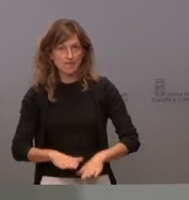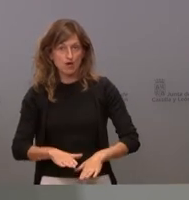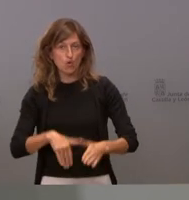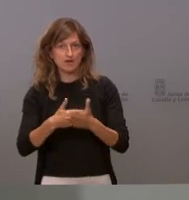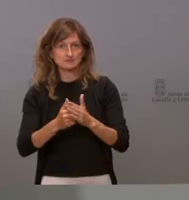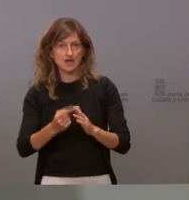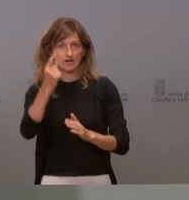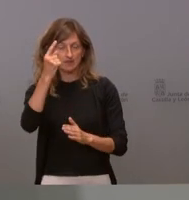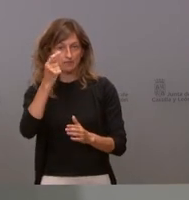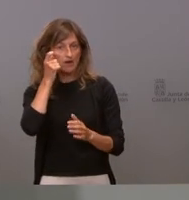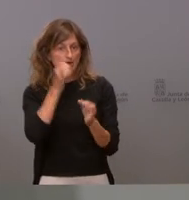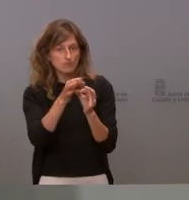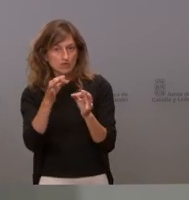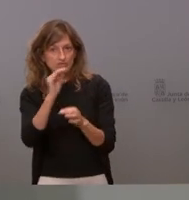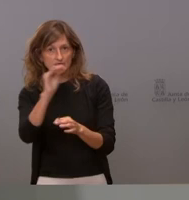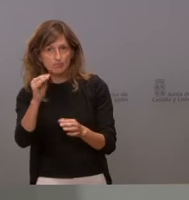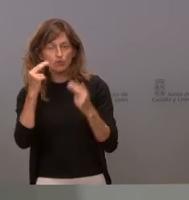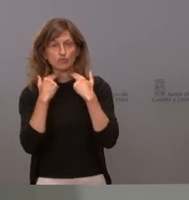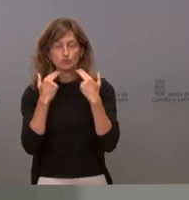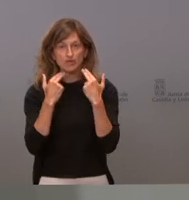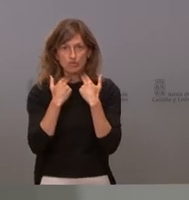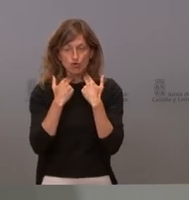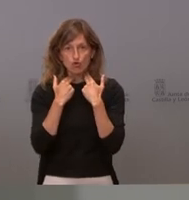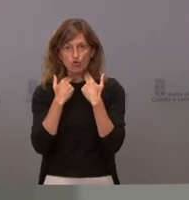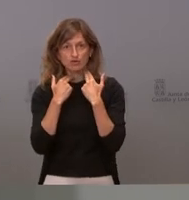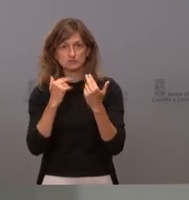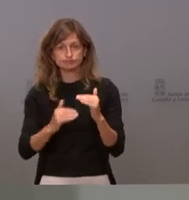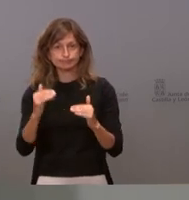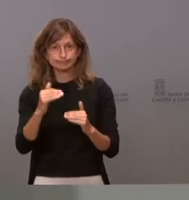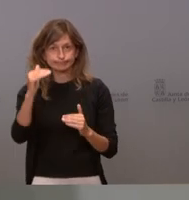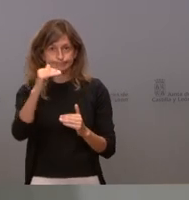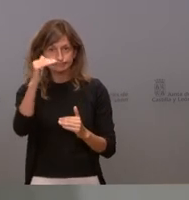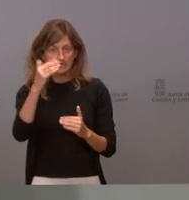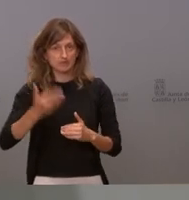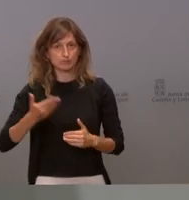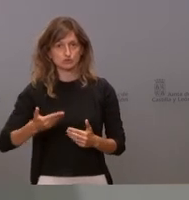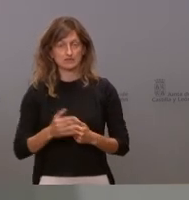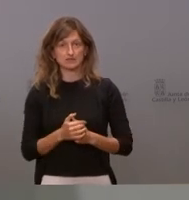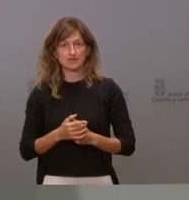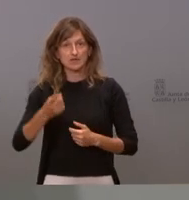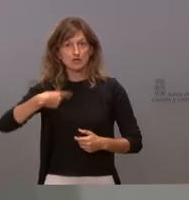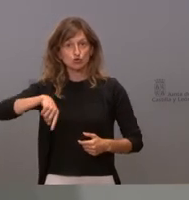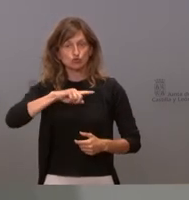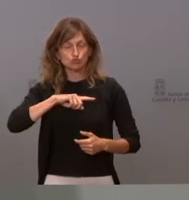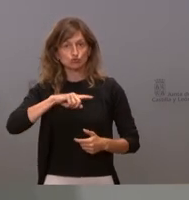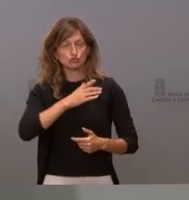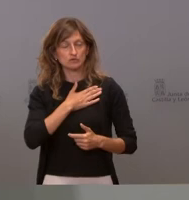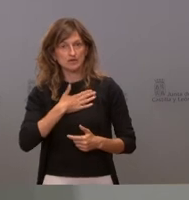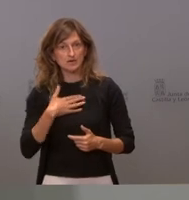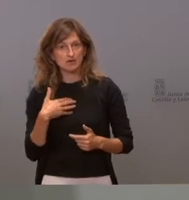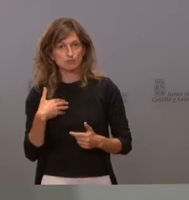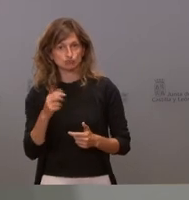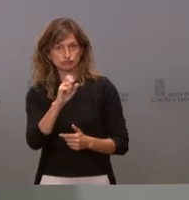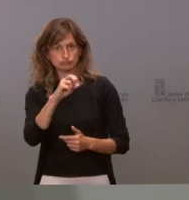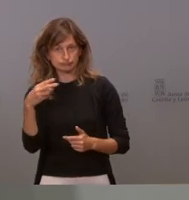los municipios contando con las diputaciones creo que es una apuesta importante y nosotros estamos convencidos de que vamos a poder sacar adelante